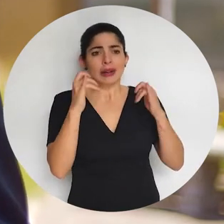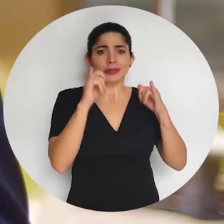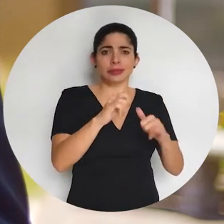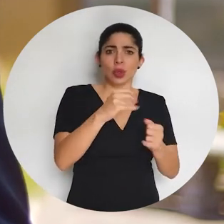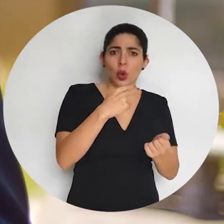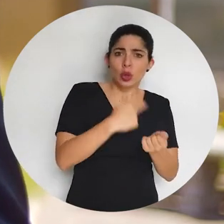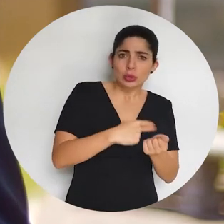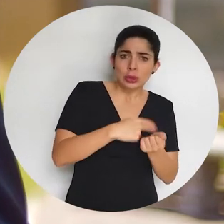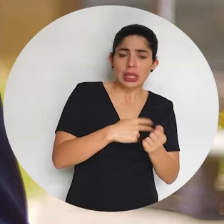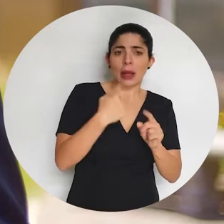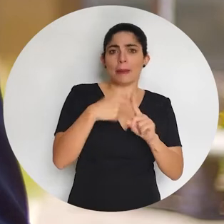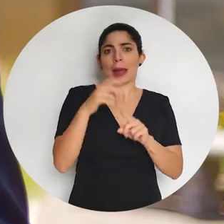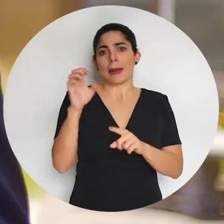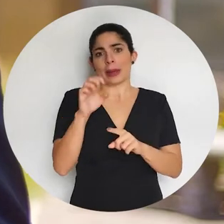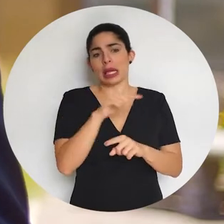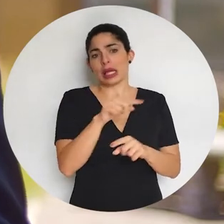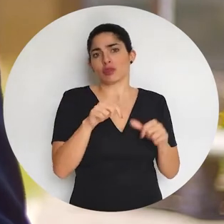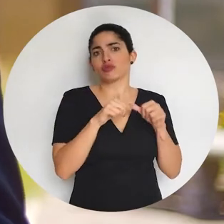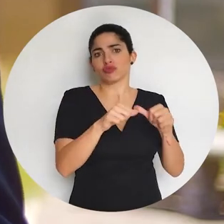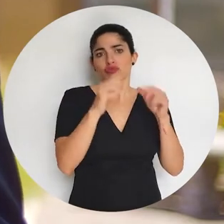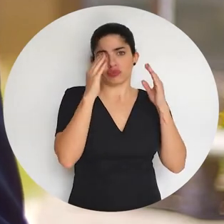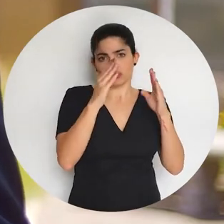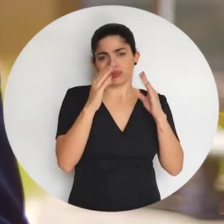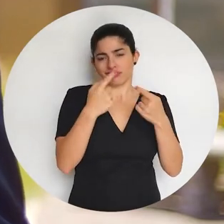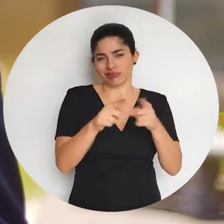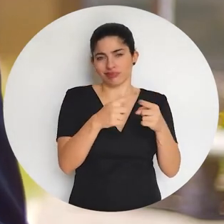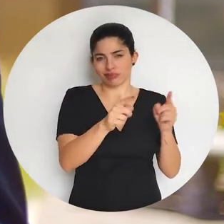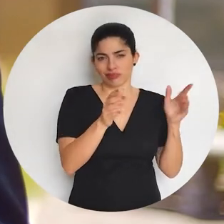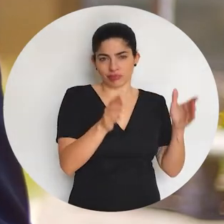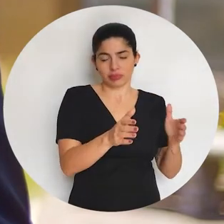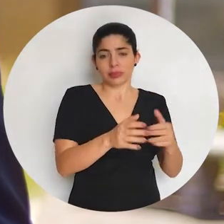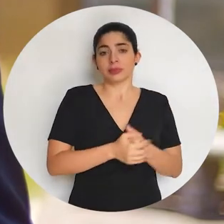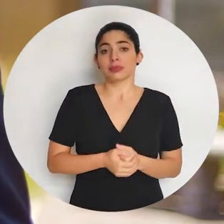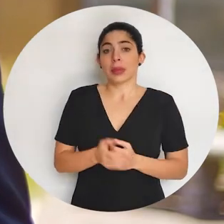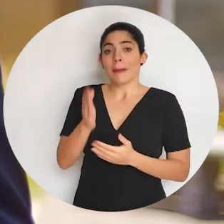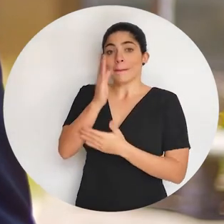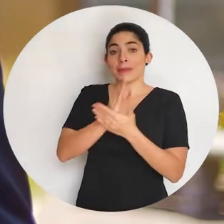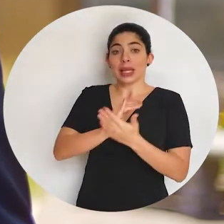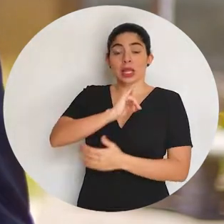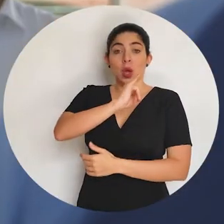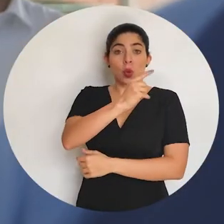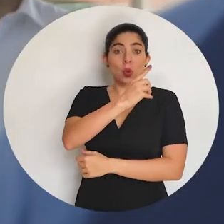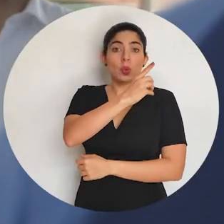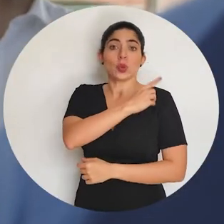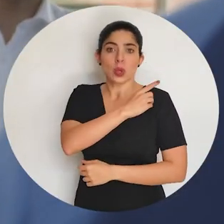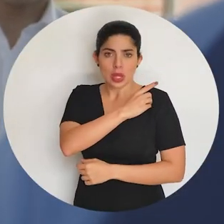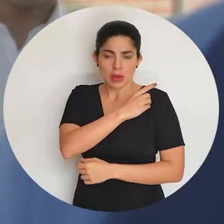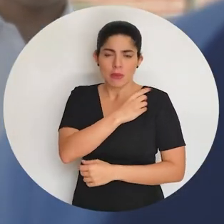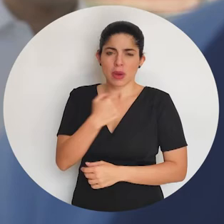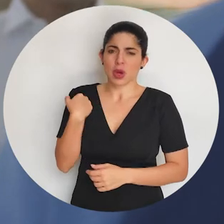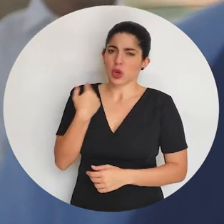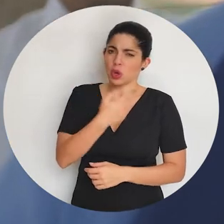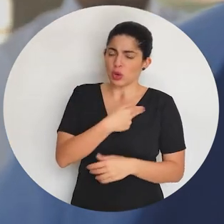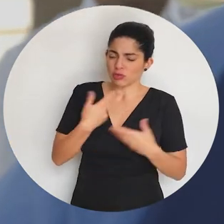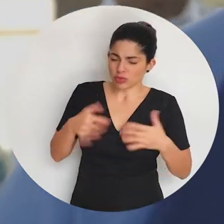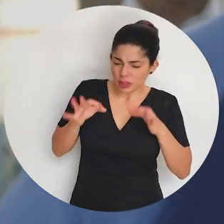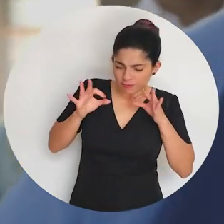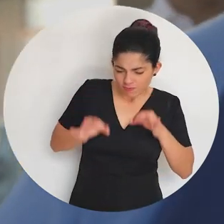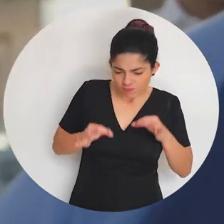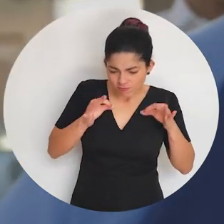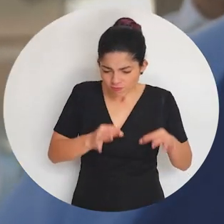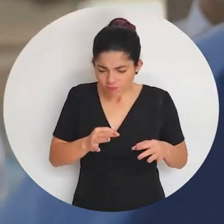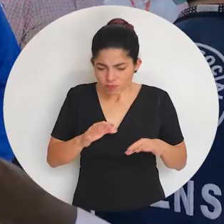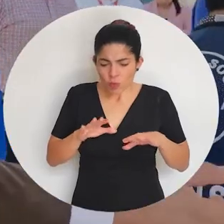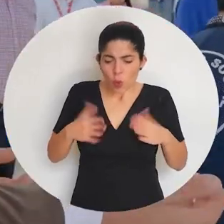cáncer, hospitalizados y emergencias, entre otros. Desde la Junta Directiva, hemos